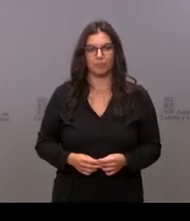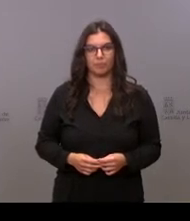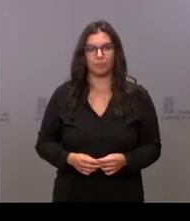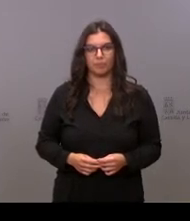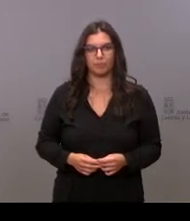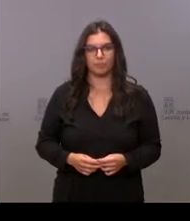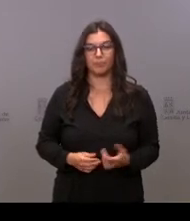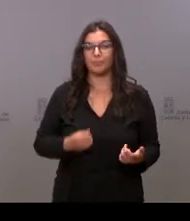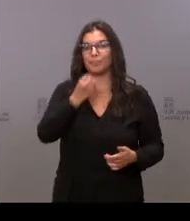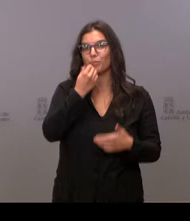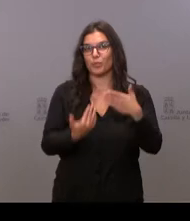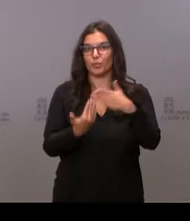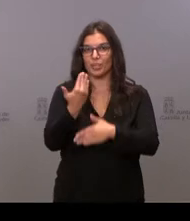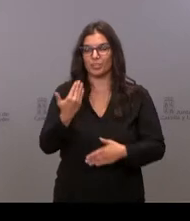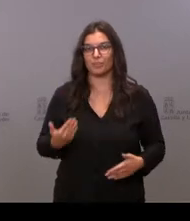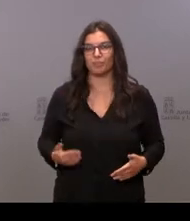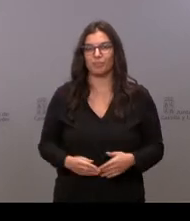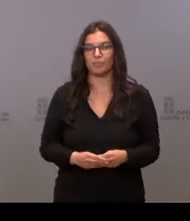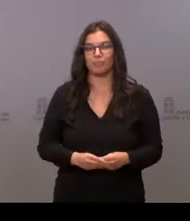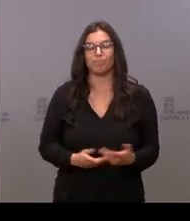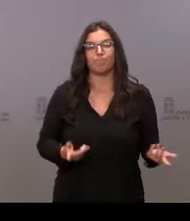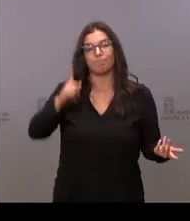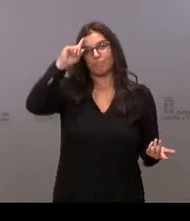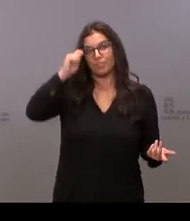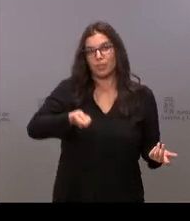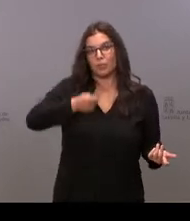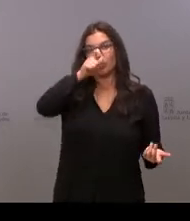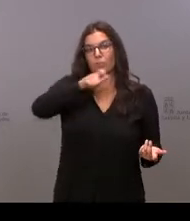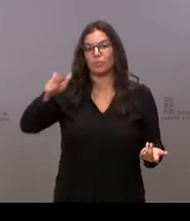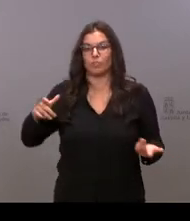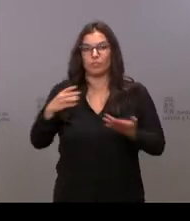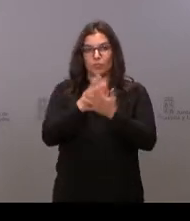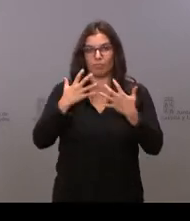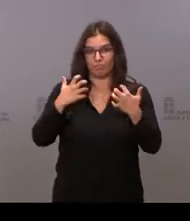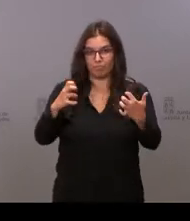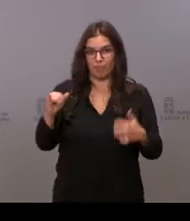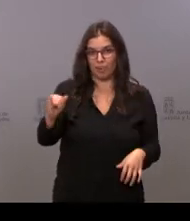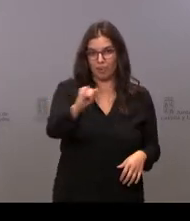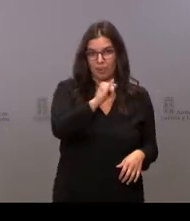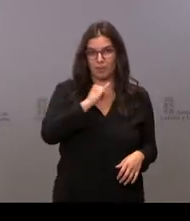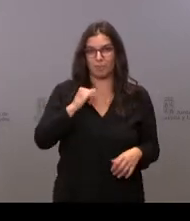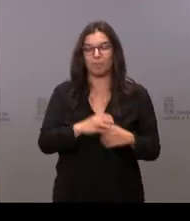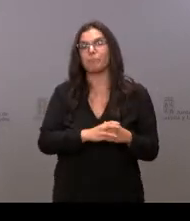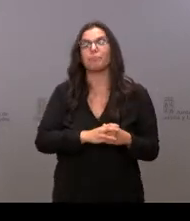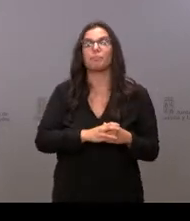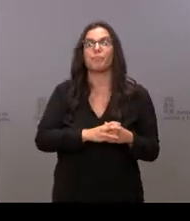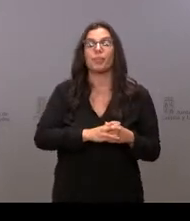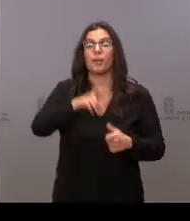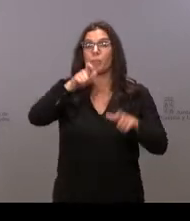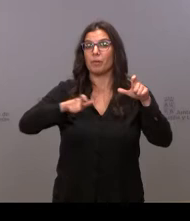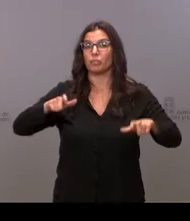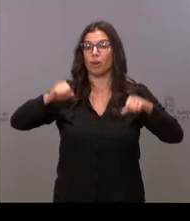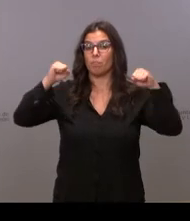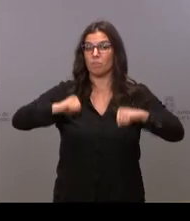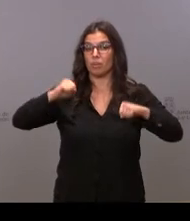Buenos días, un saludo para todos los presentes. Todas las personas mayores que